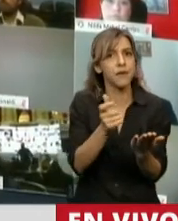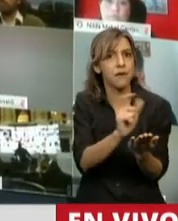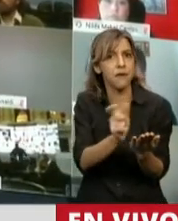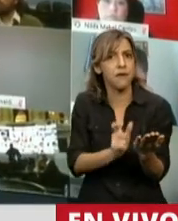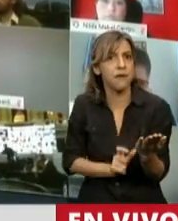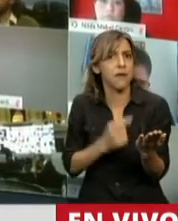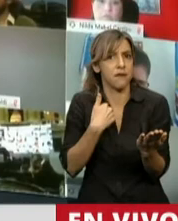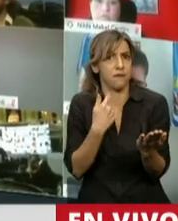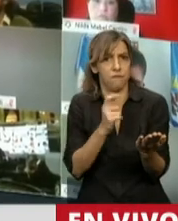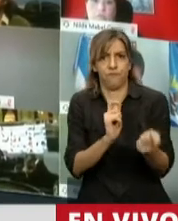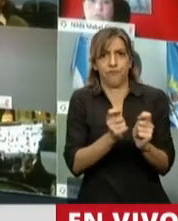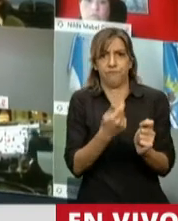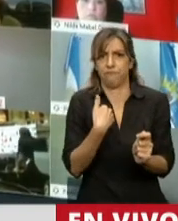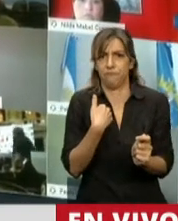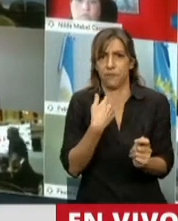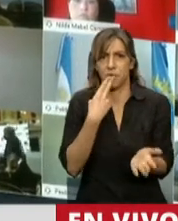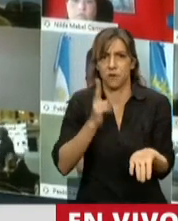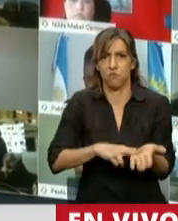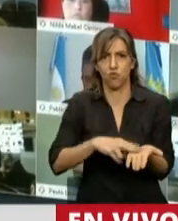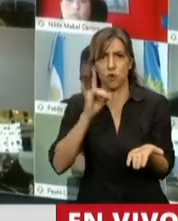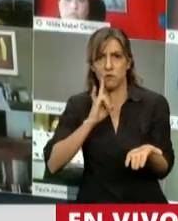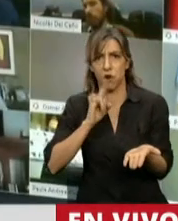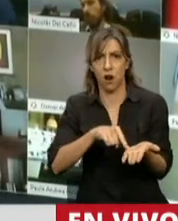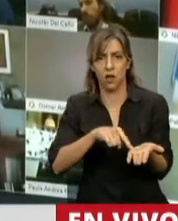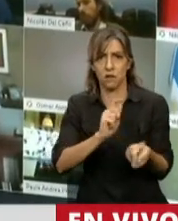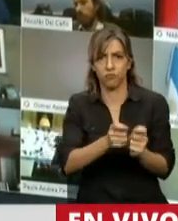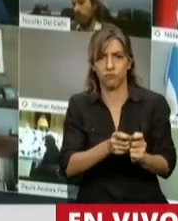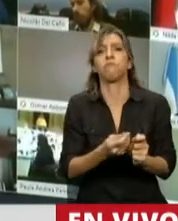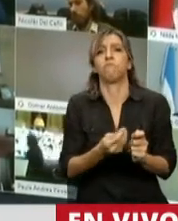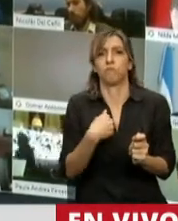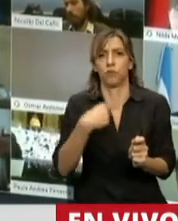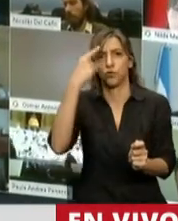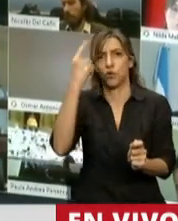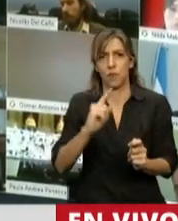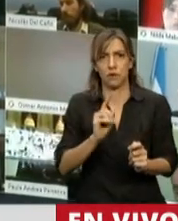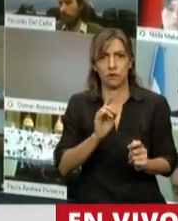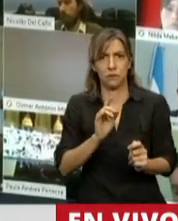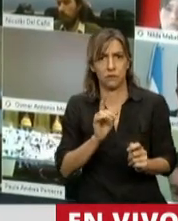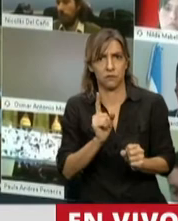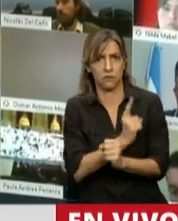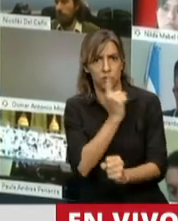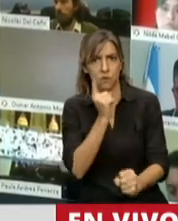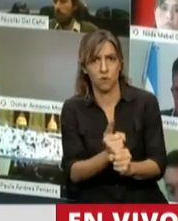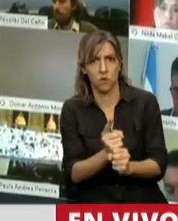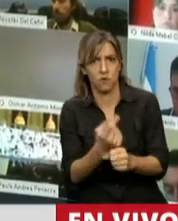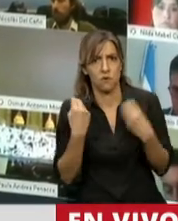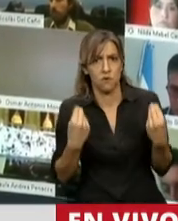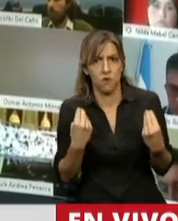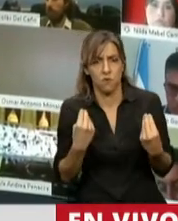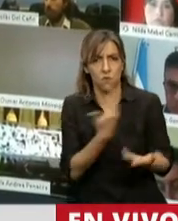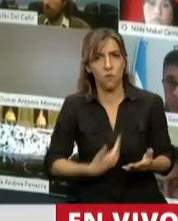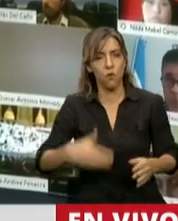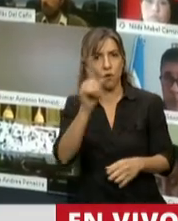la leche. Es decir, yo pensé que eso era algo que no podía ocurrir en un Estado con un gobierno que tiene una